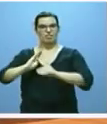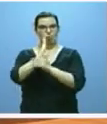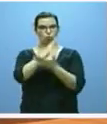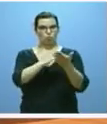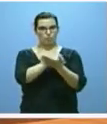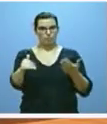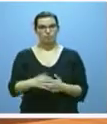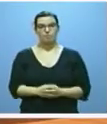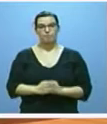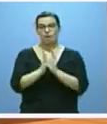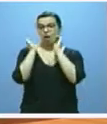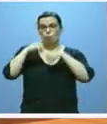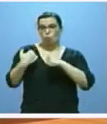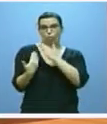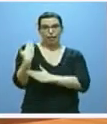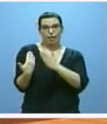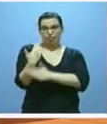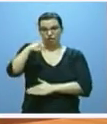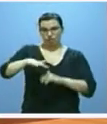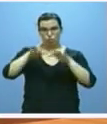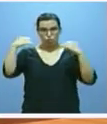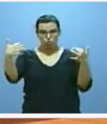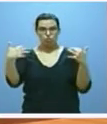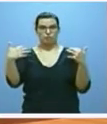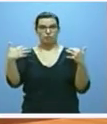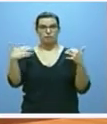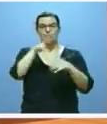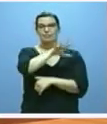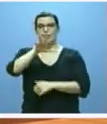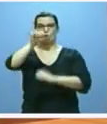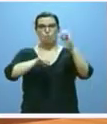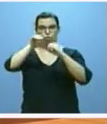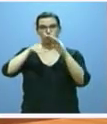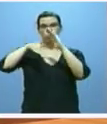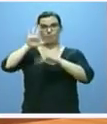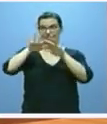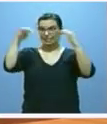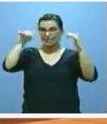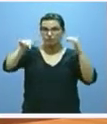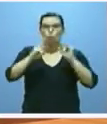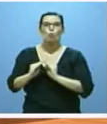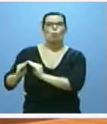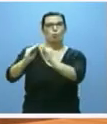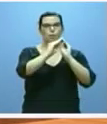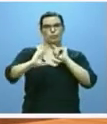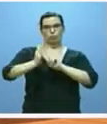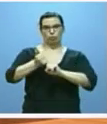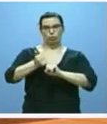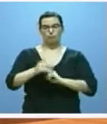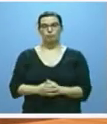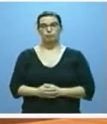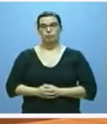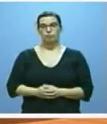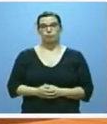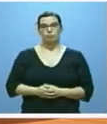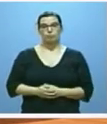Acuerdos en el día a día de las Cortes, con más de la cuarta parte de las votaciones de su pleno logradas con unanimidad, o que